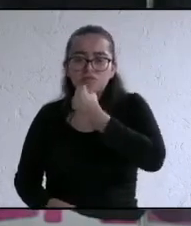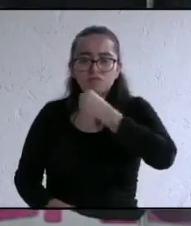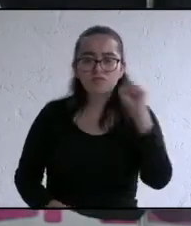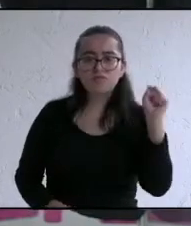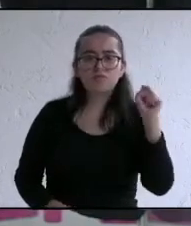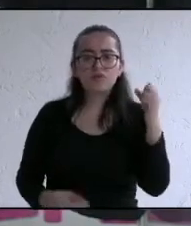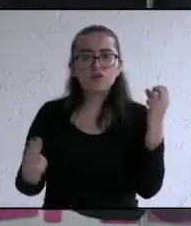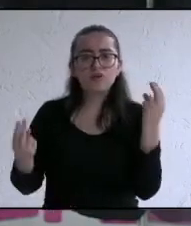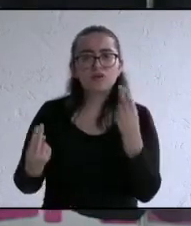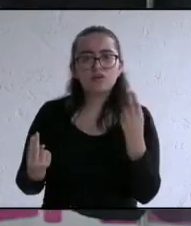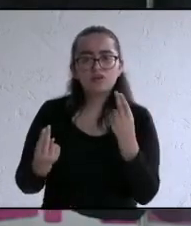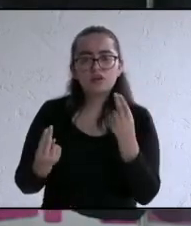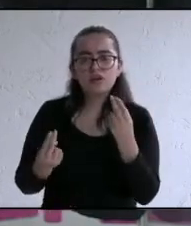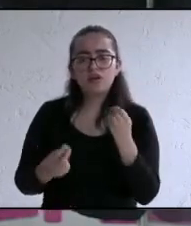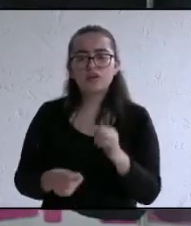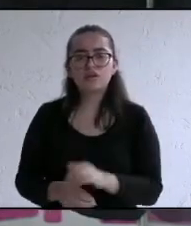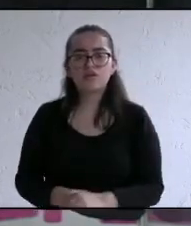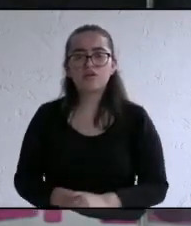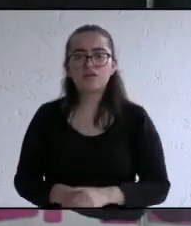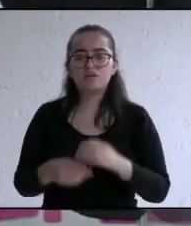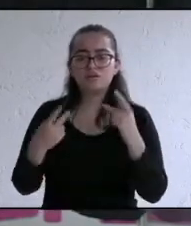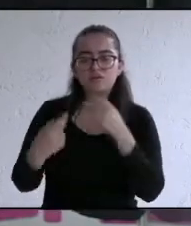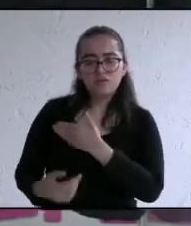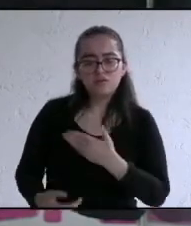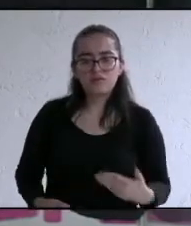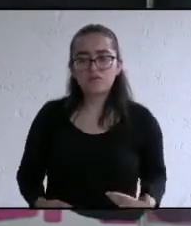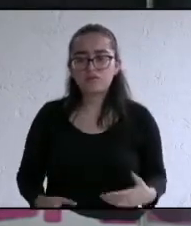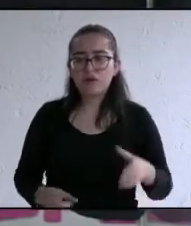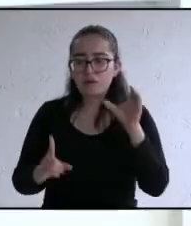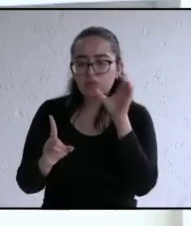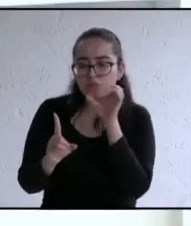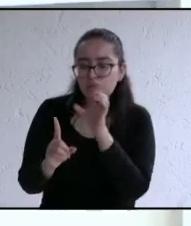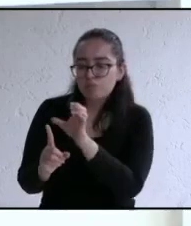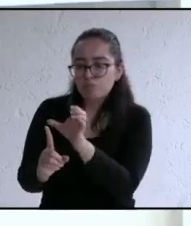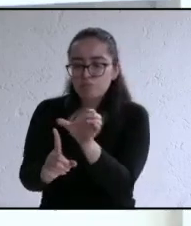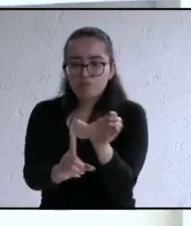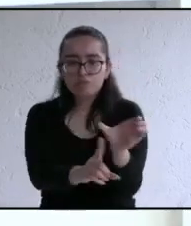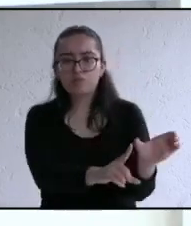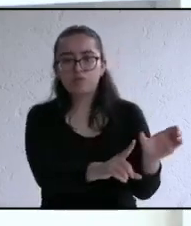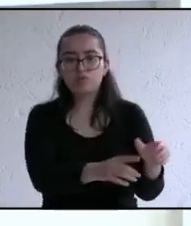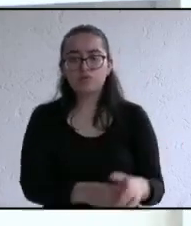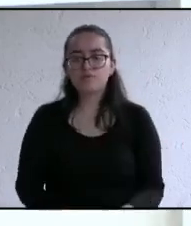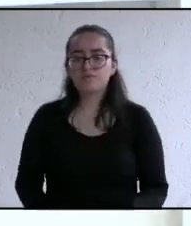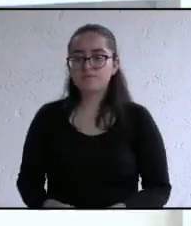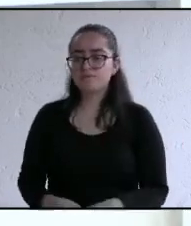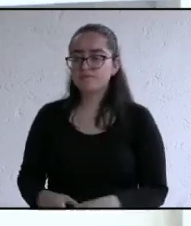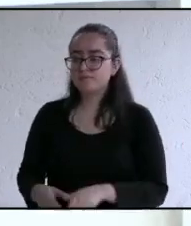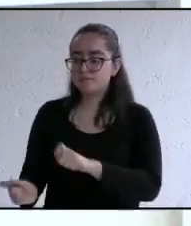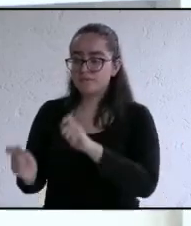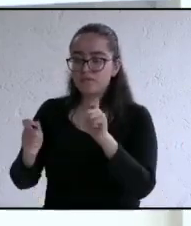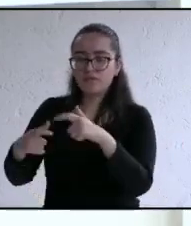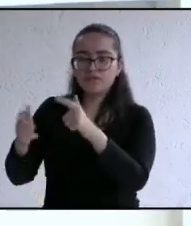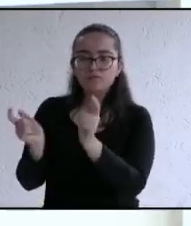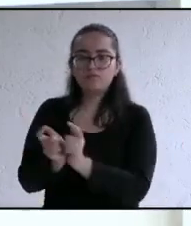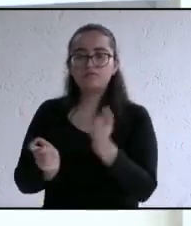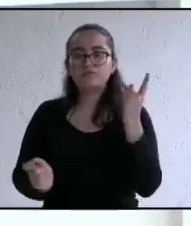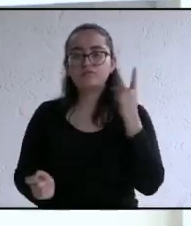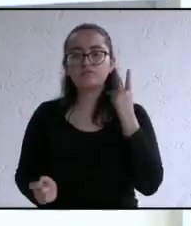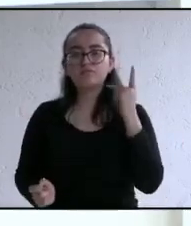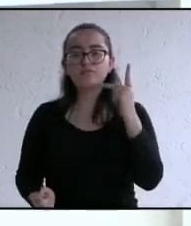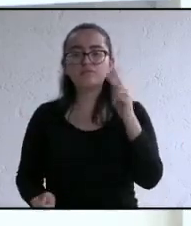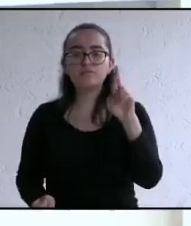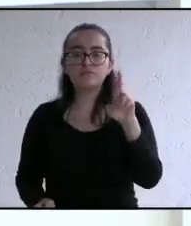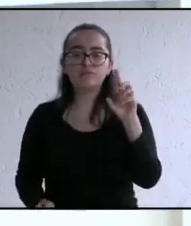necesitamos un ayuntamiento que proteja a su pueblo gracias continuamos con el candidato del PRD